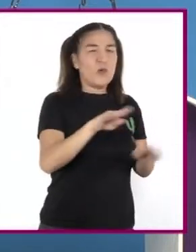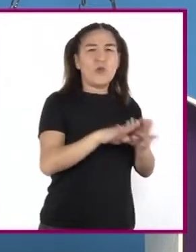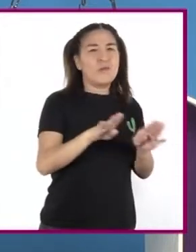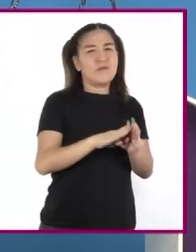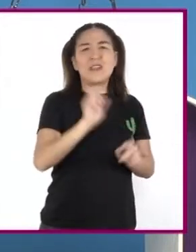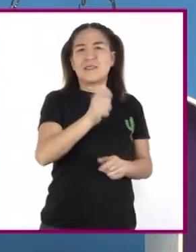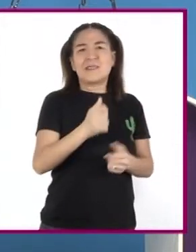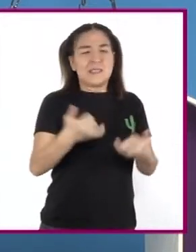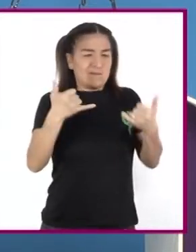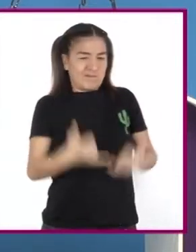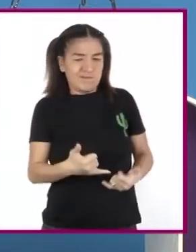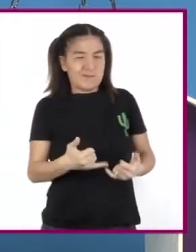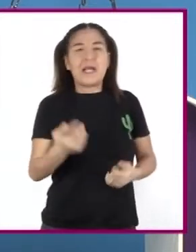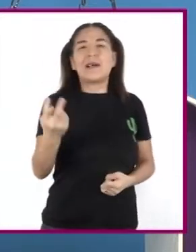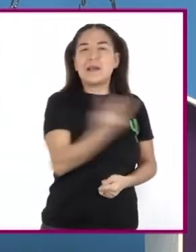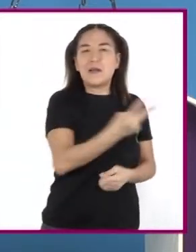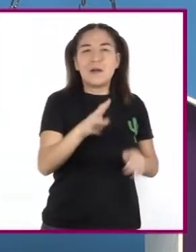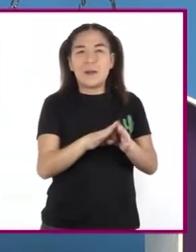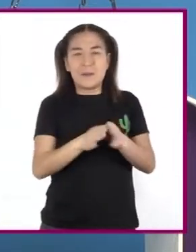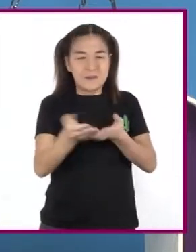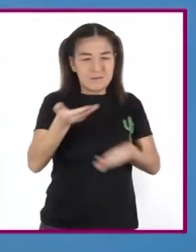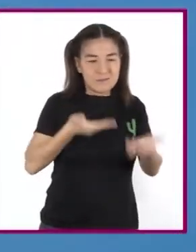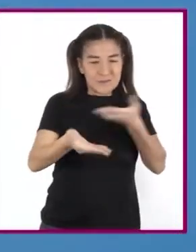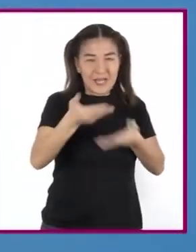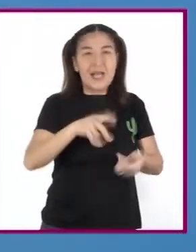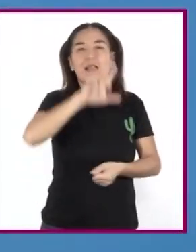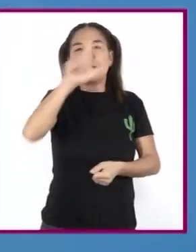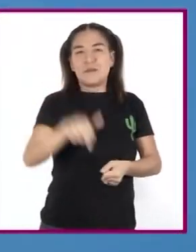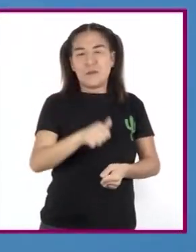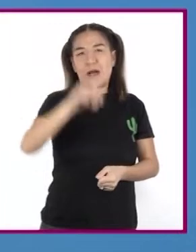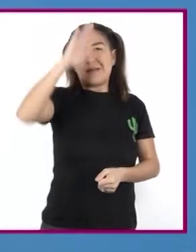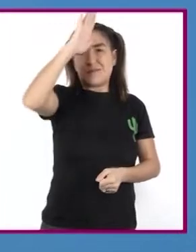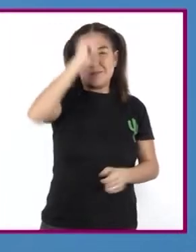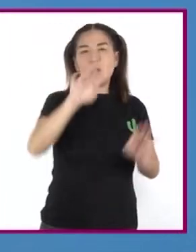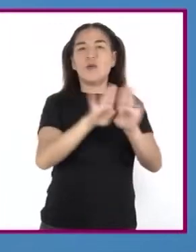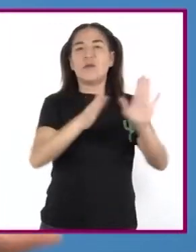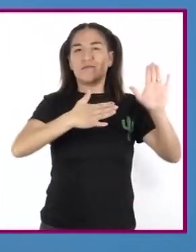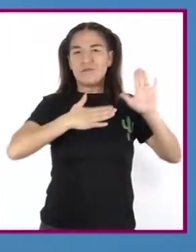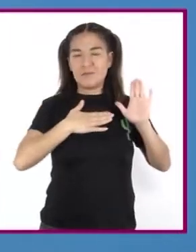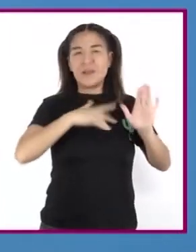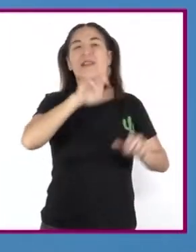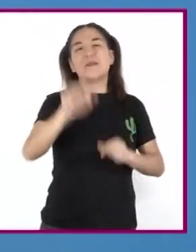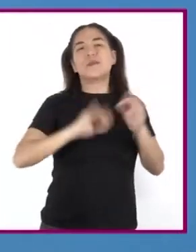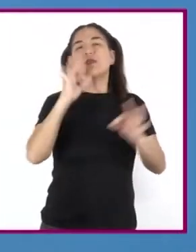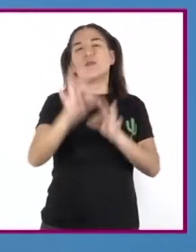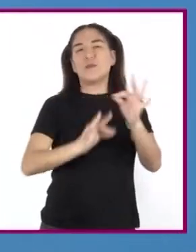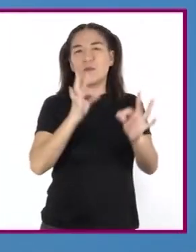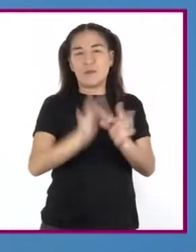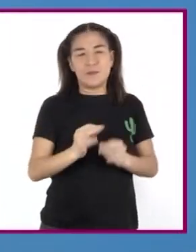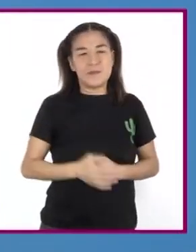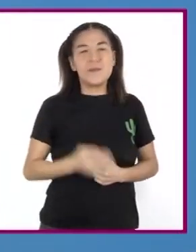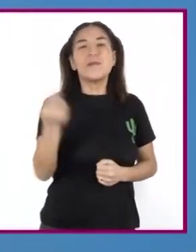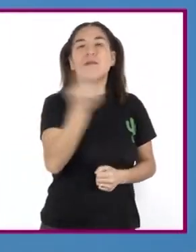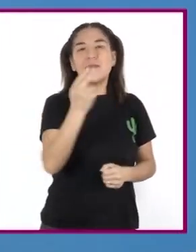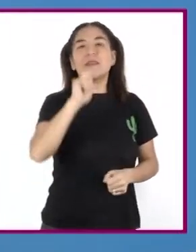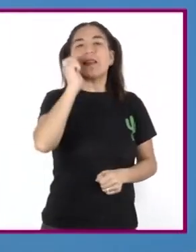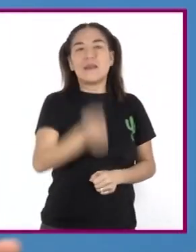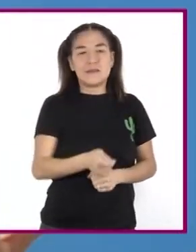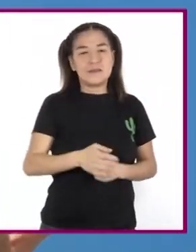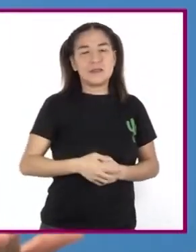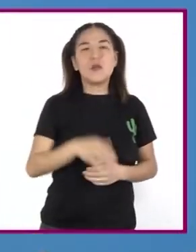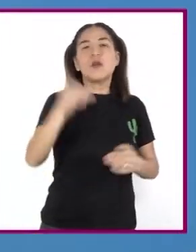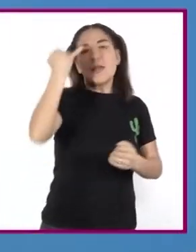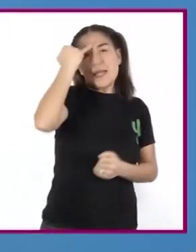A un pacto Respetarlo Y cumplirlo Para negociar Se requiere Se Identificar Las necesidades